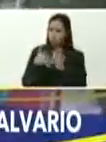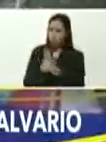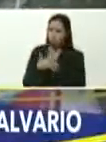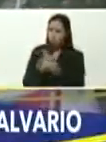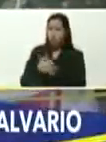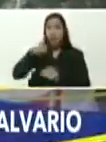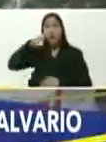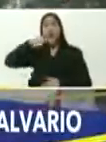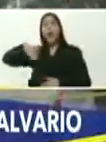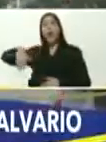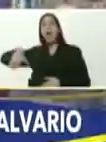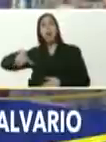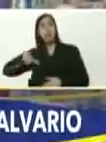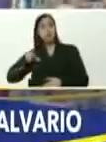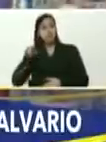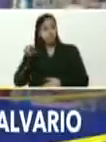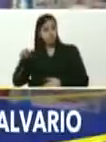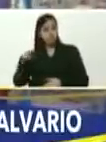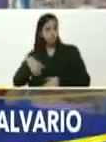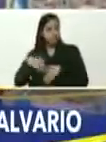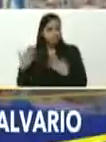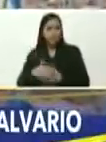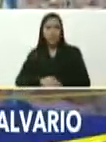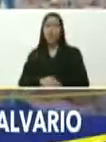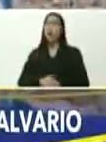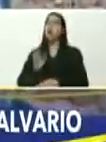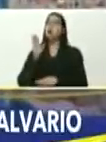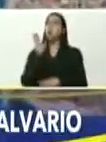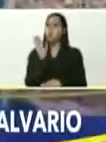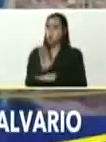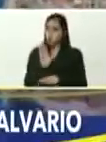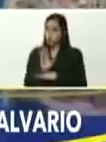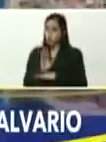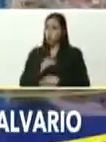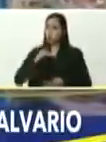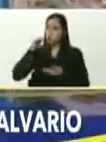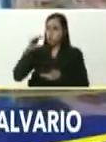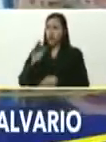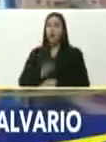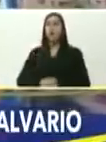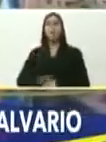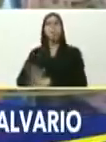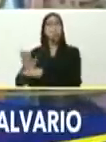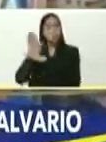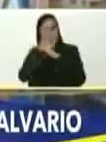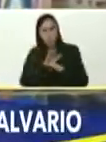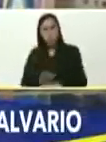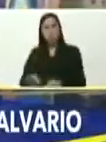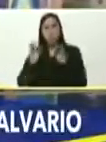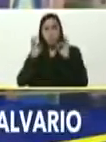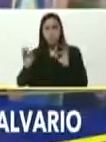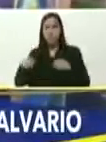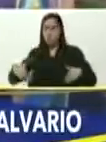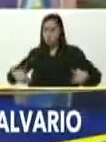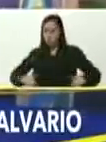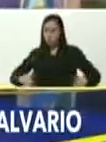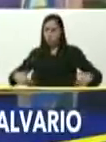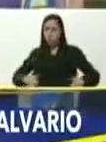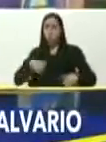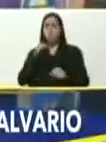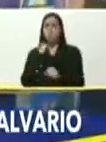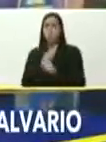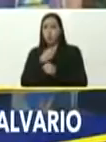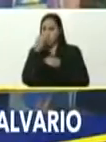al Poder Popular, ser garante, y resguardar, la seguridad de esto, que tanto, con tanto sacrificio,